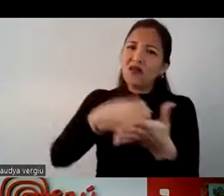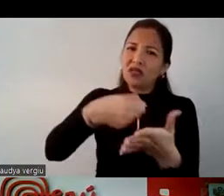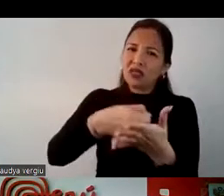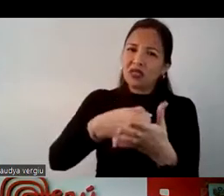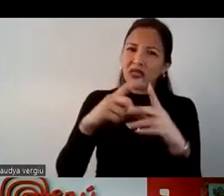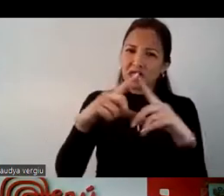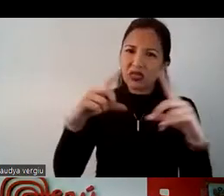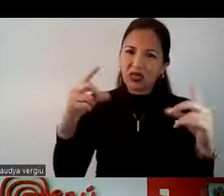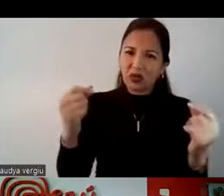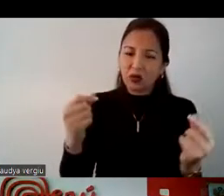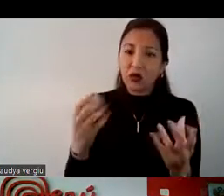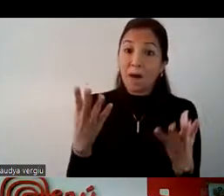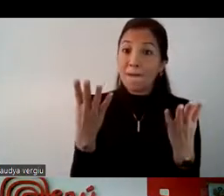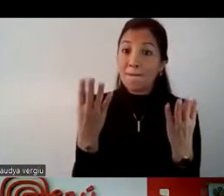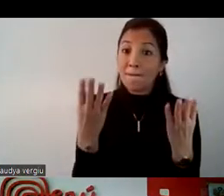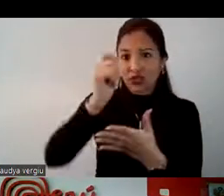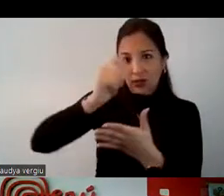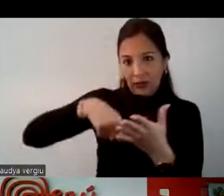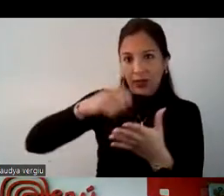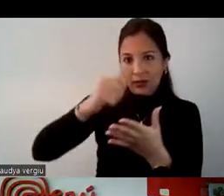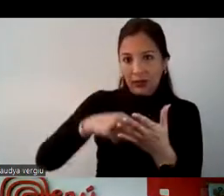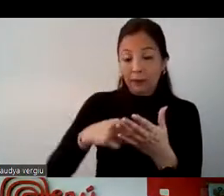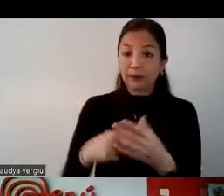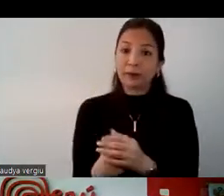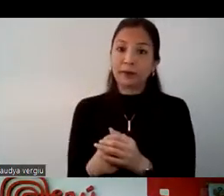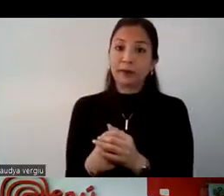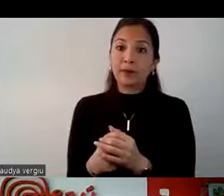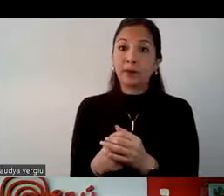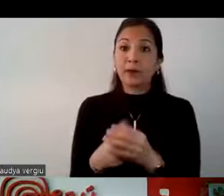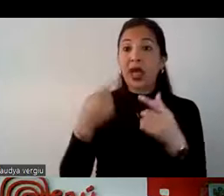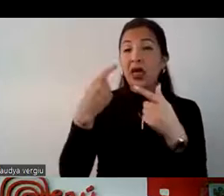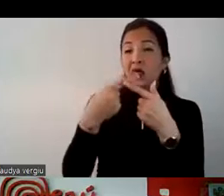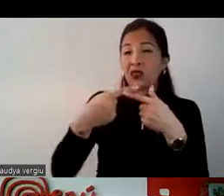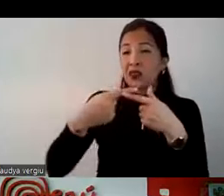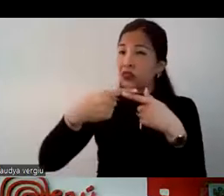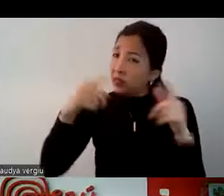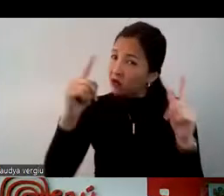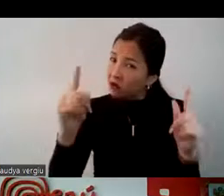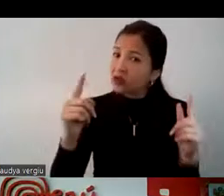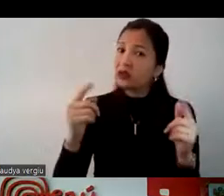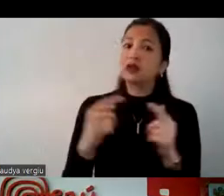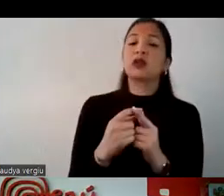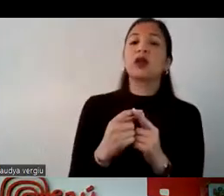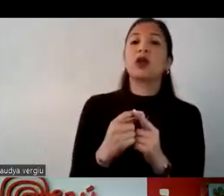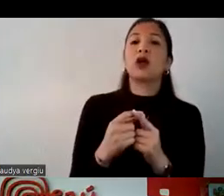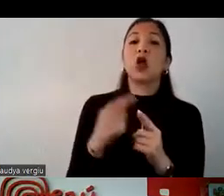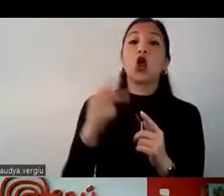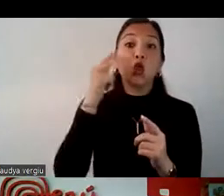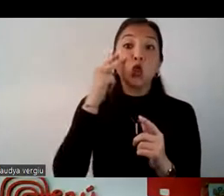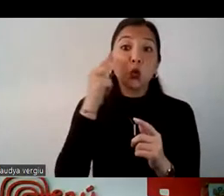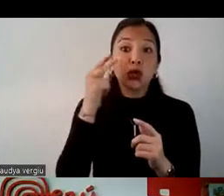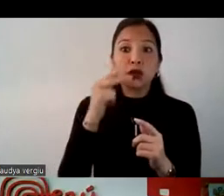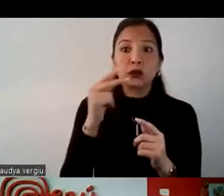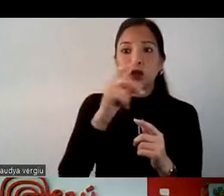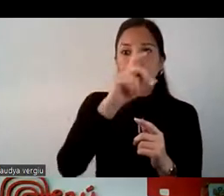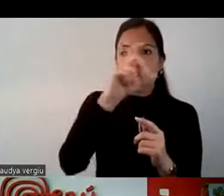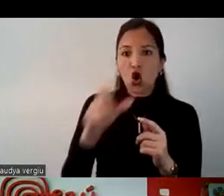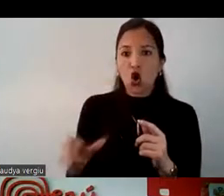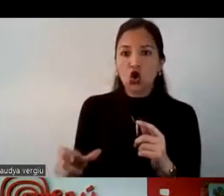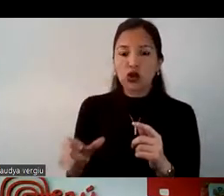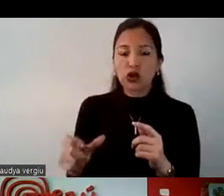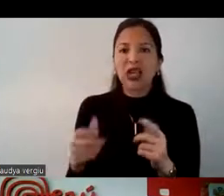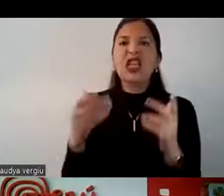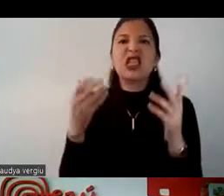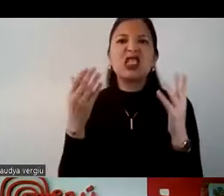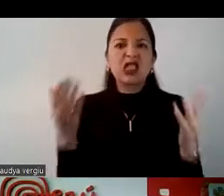Sin embargo, en este caso, a diferencia del quiteño, el turista de la costa, sí está muy pendiente a las estafas